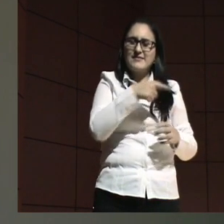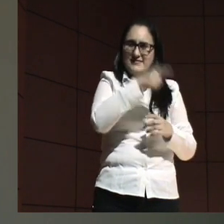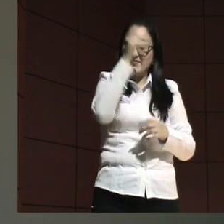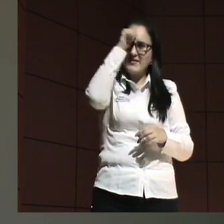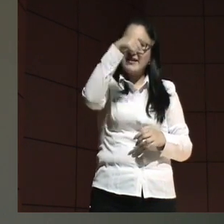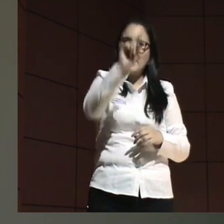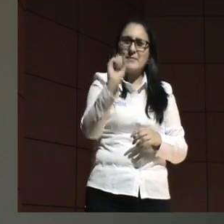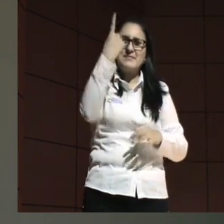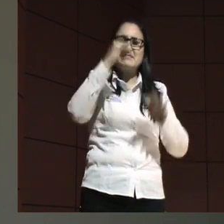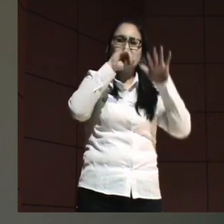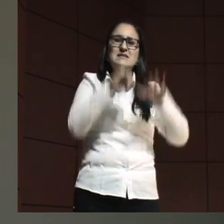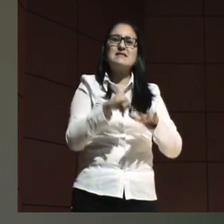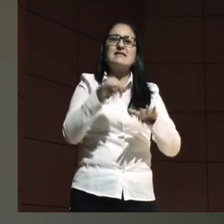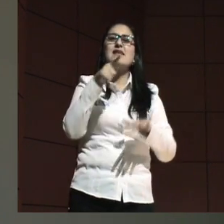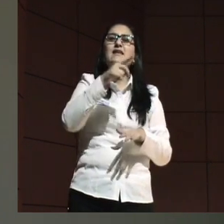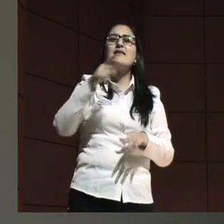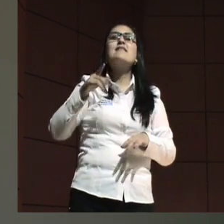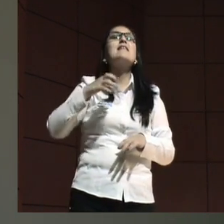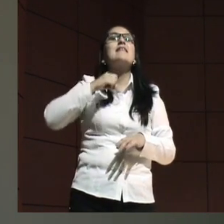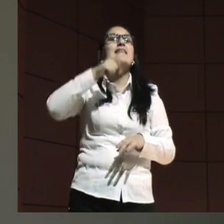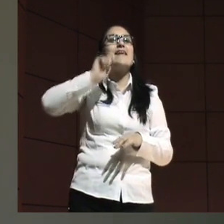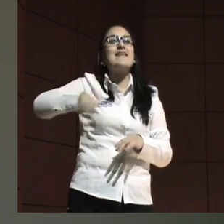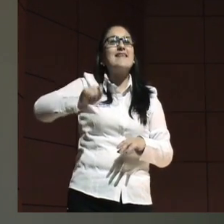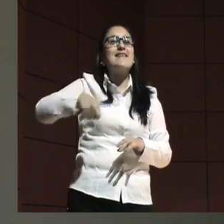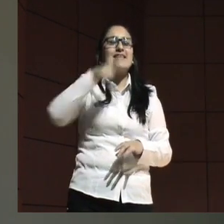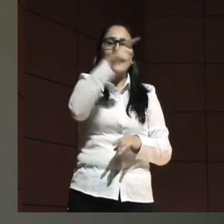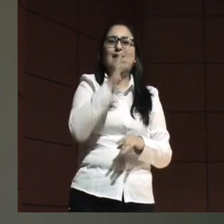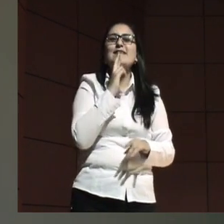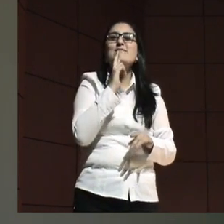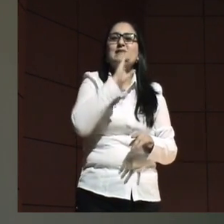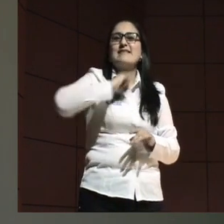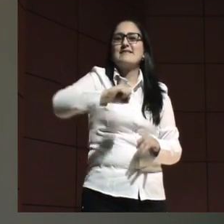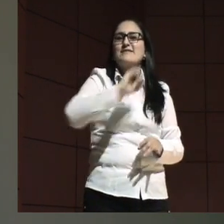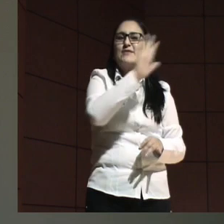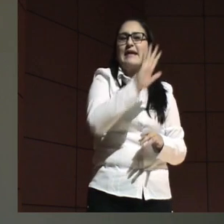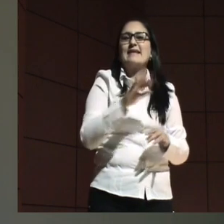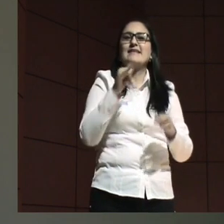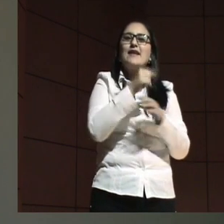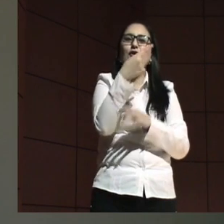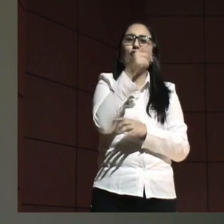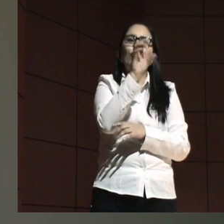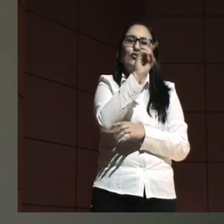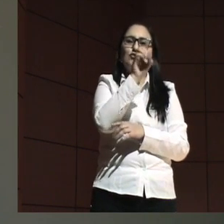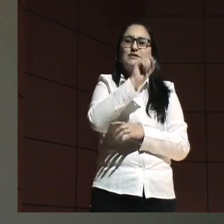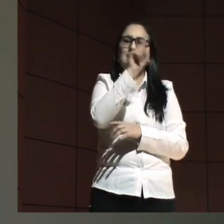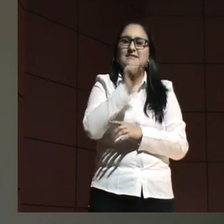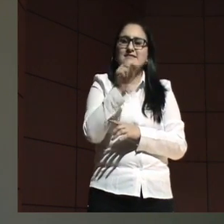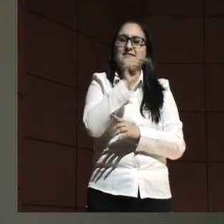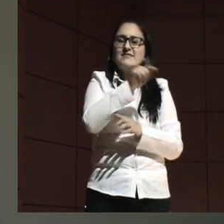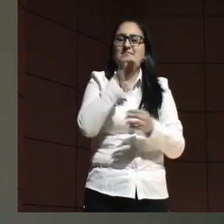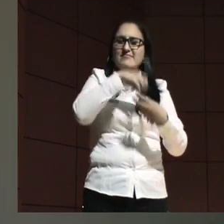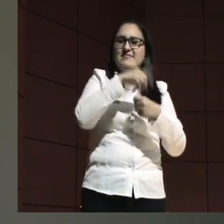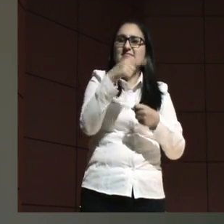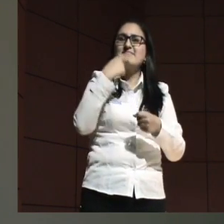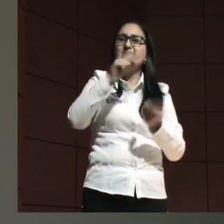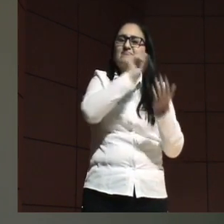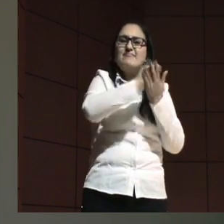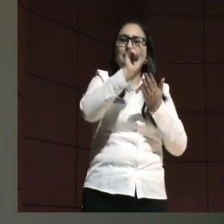semestre de derecho era el derecho romano, y eran las glosas, y lo que había escrito valía, el resto no.